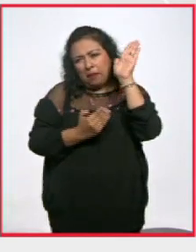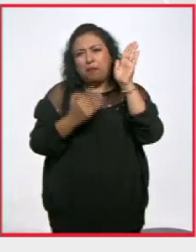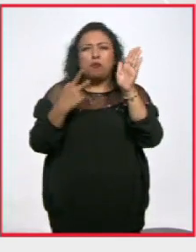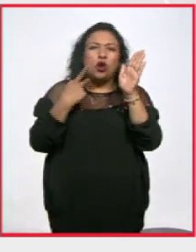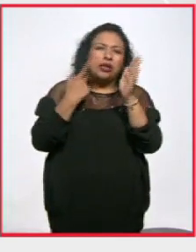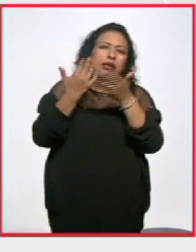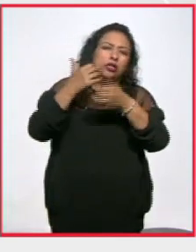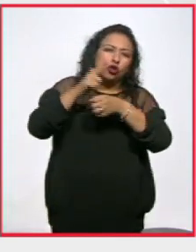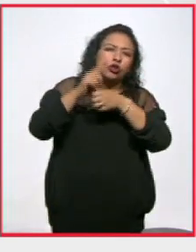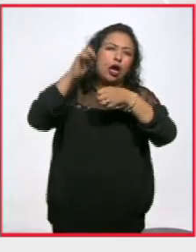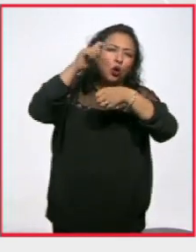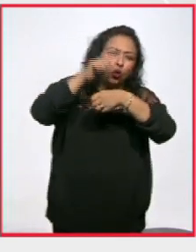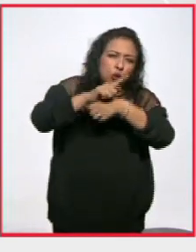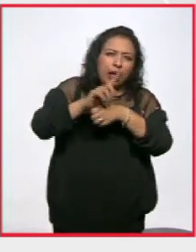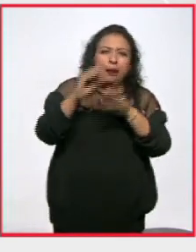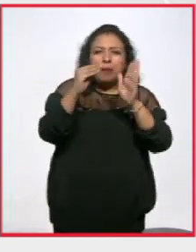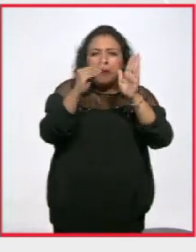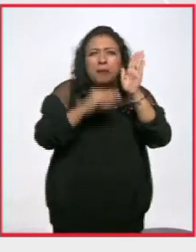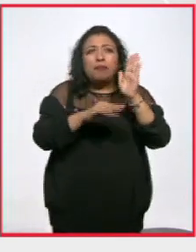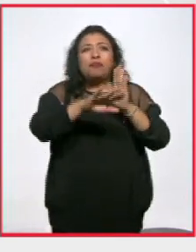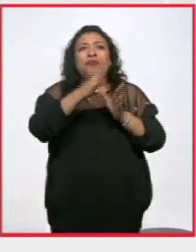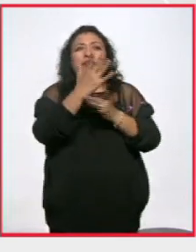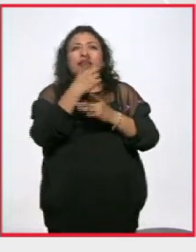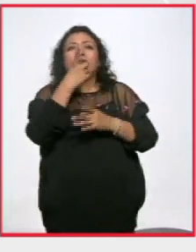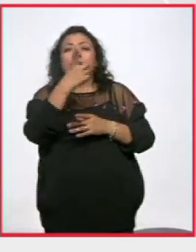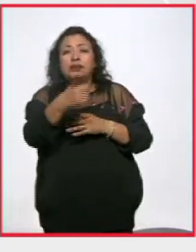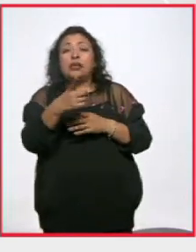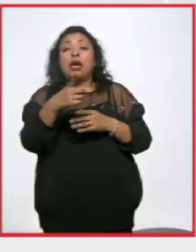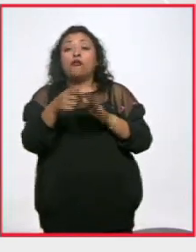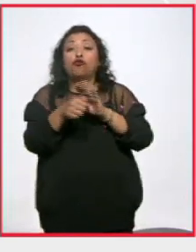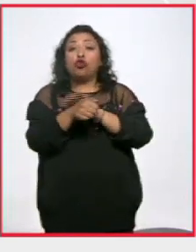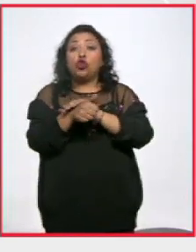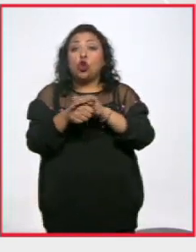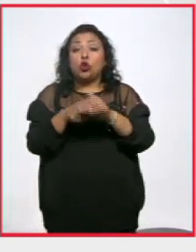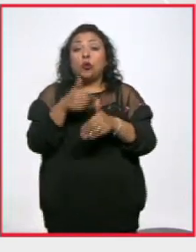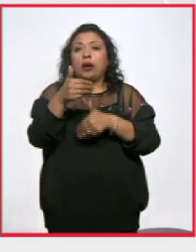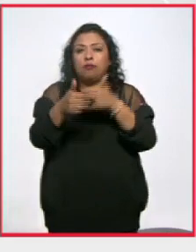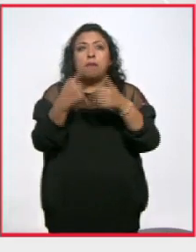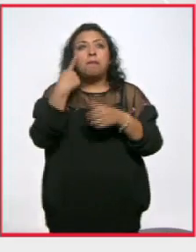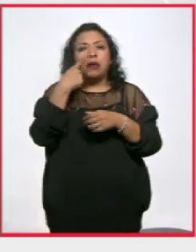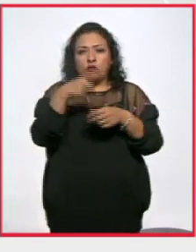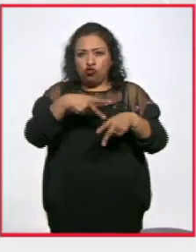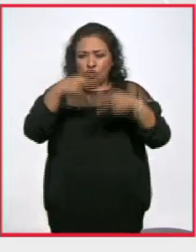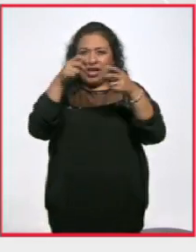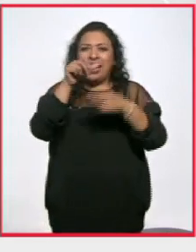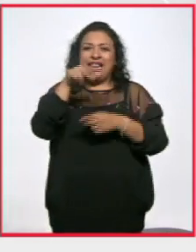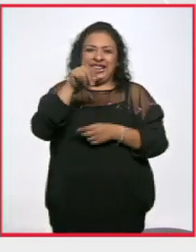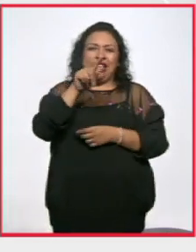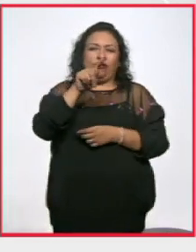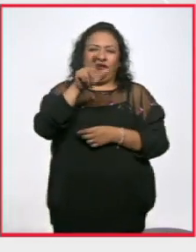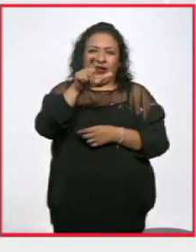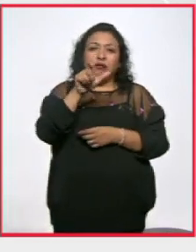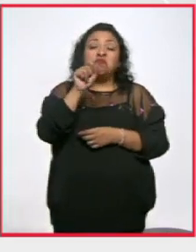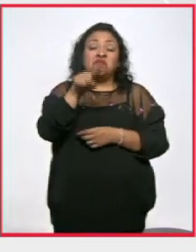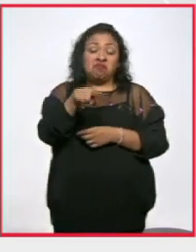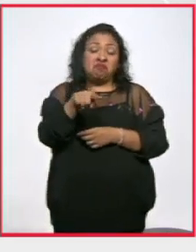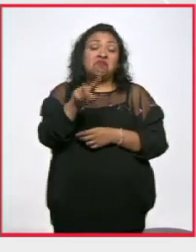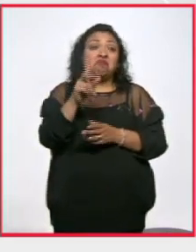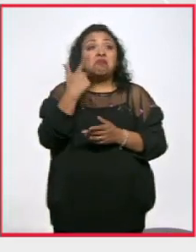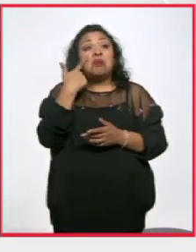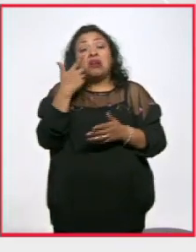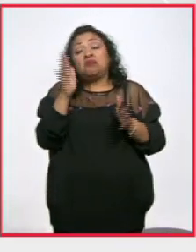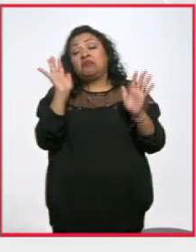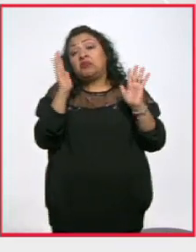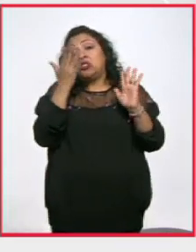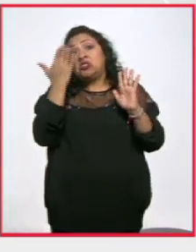políticas sociales, culturales. Por ejemplo, decías, Rafa, El paso de la tortuga es otro documental que pueden encontrar en Netflix que también conviene mucho. No